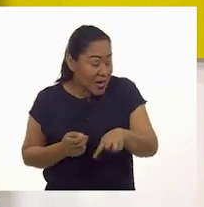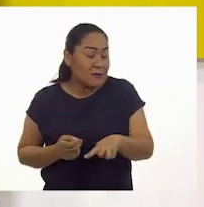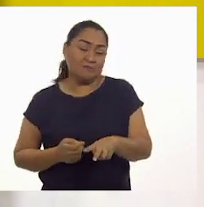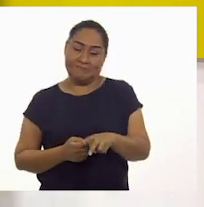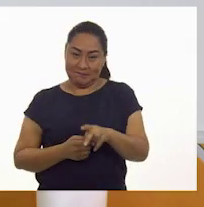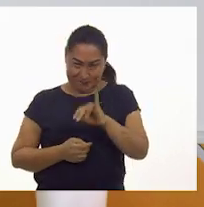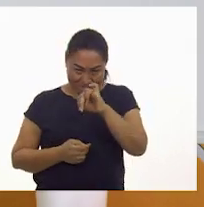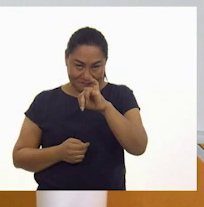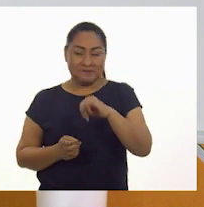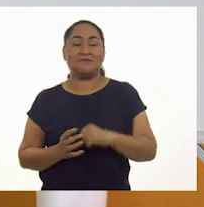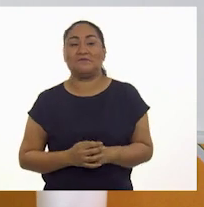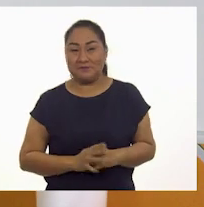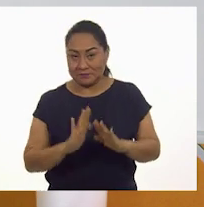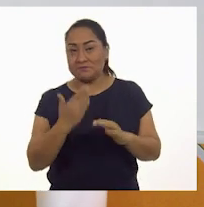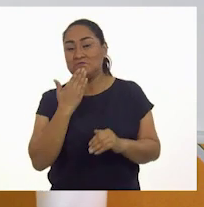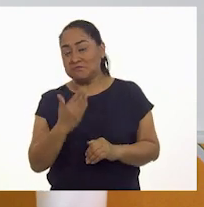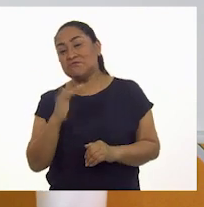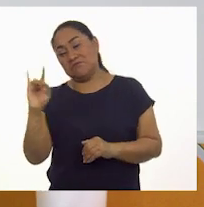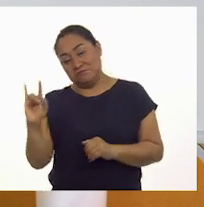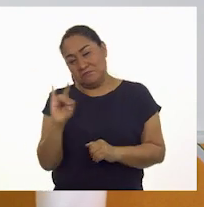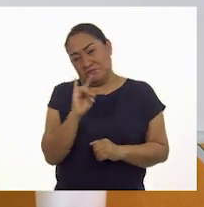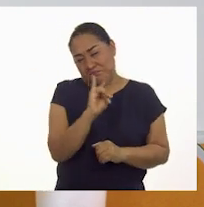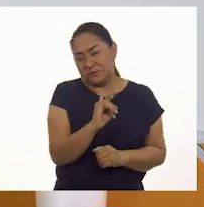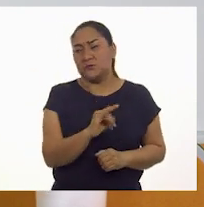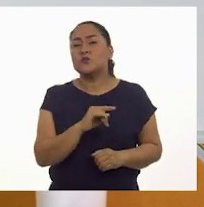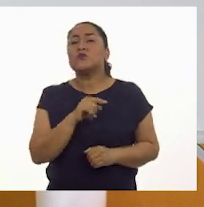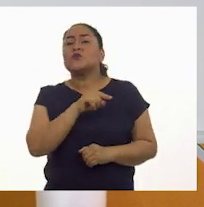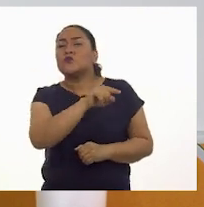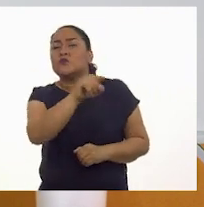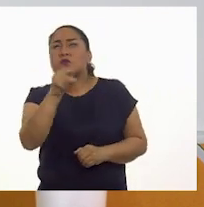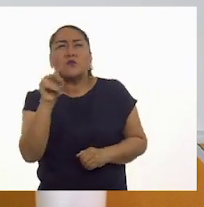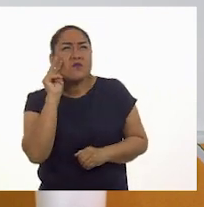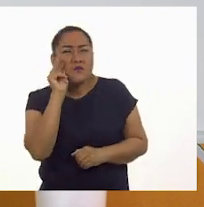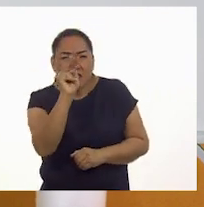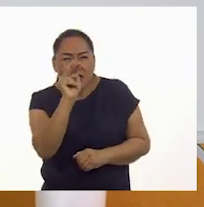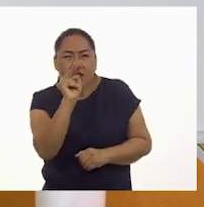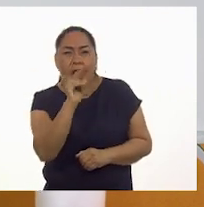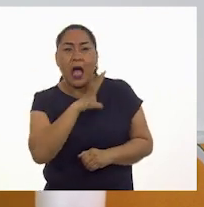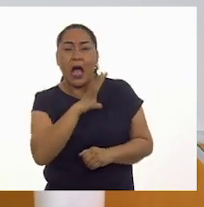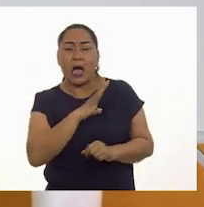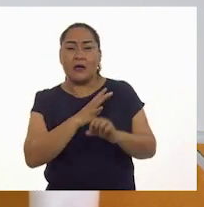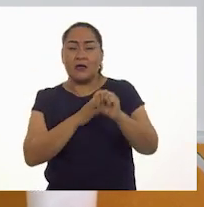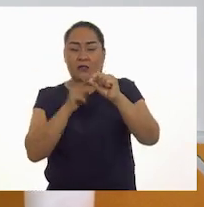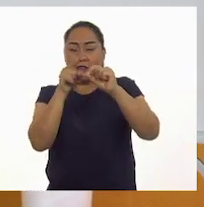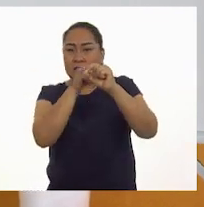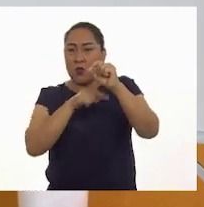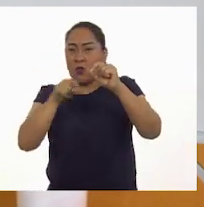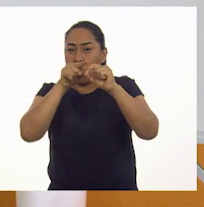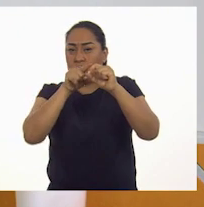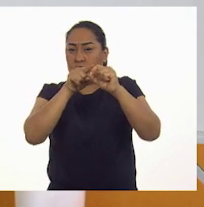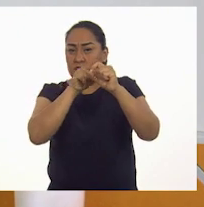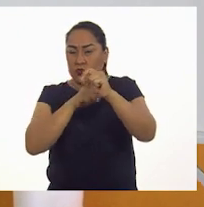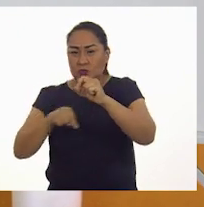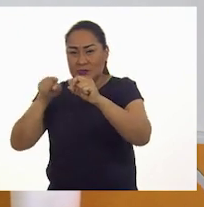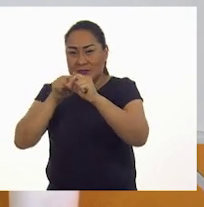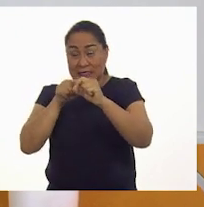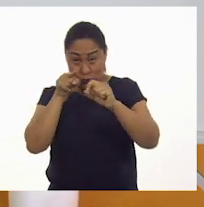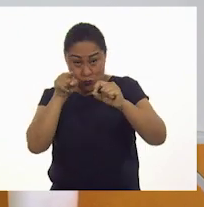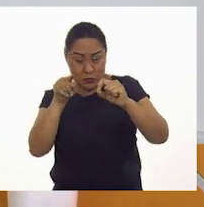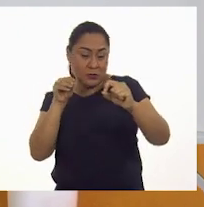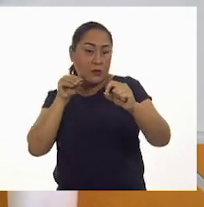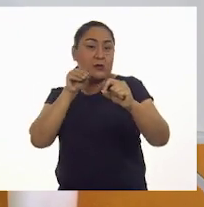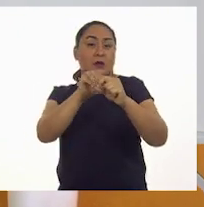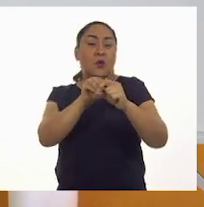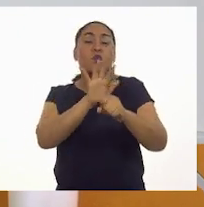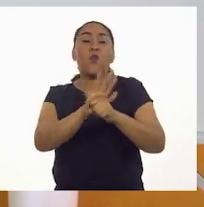Bien. La vamos a acomodar. Y ustedes en casa se dan cuenta que tiene unos círculos cada imagen. Aquí los pueden ver. Aquí es donde van a